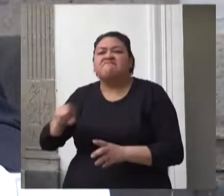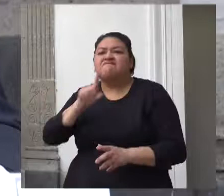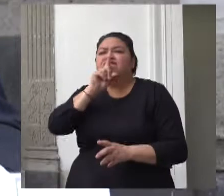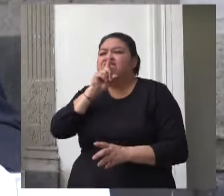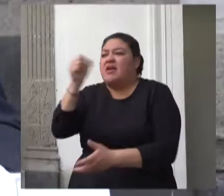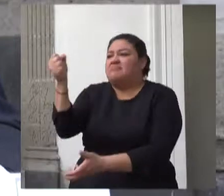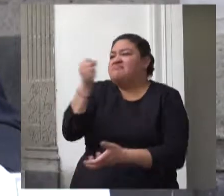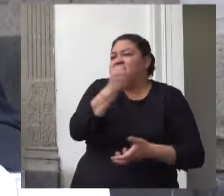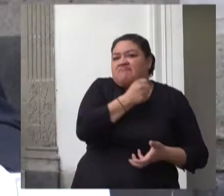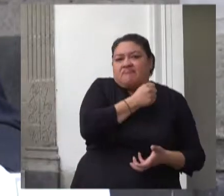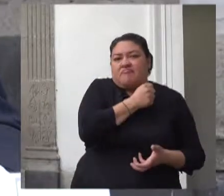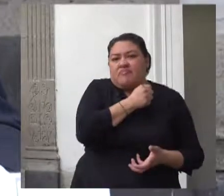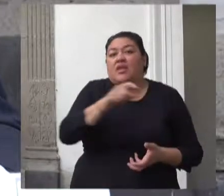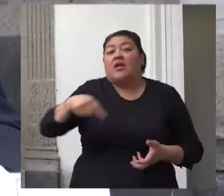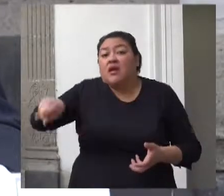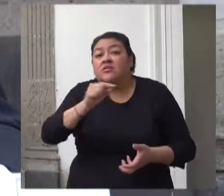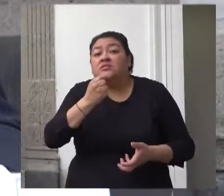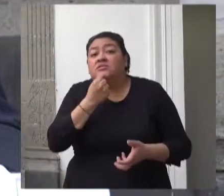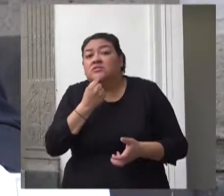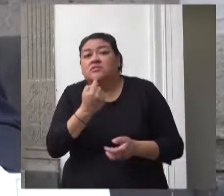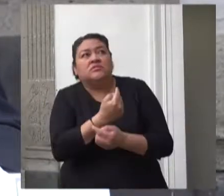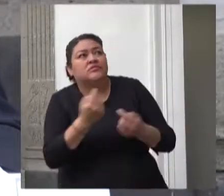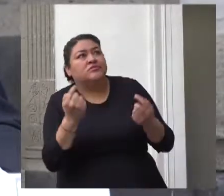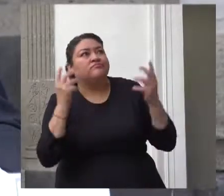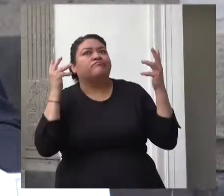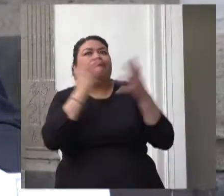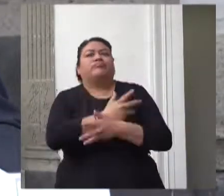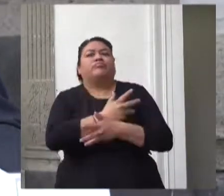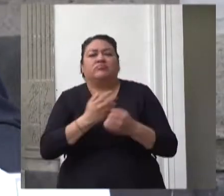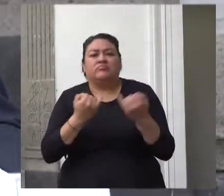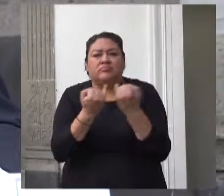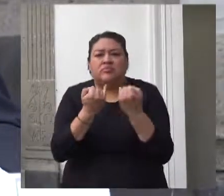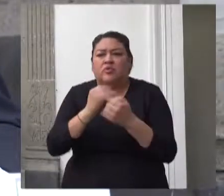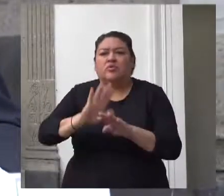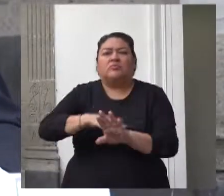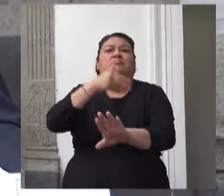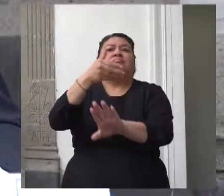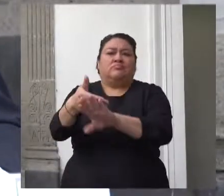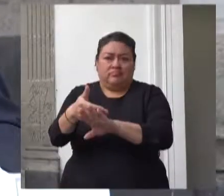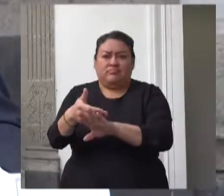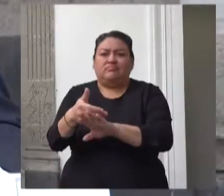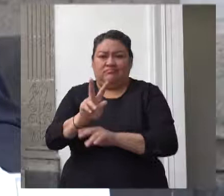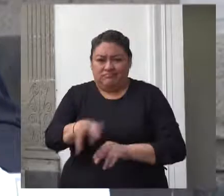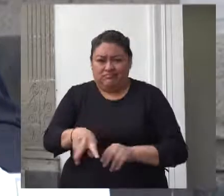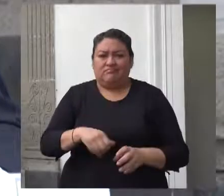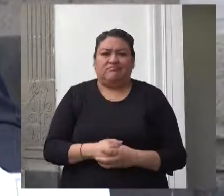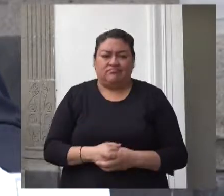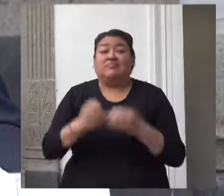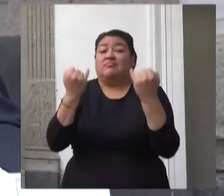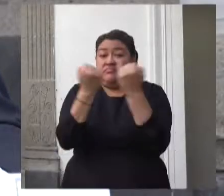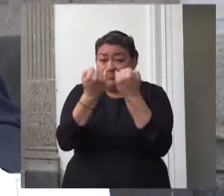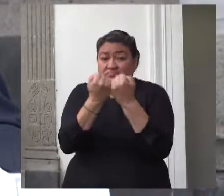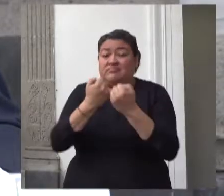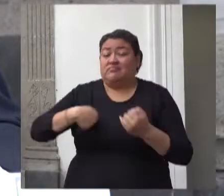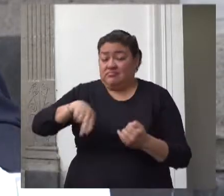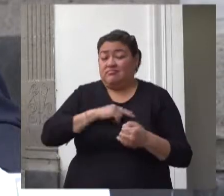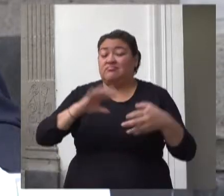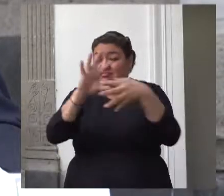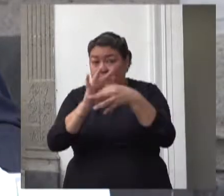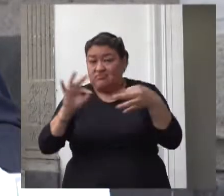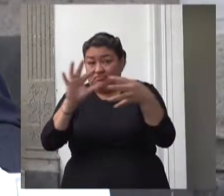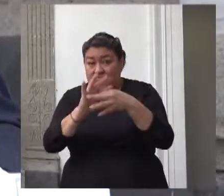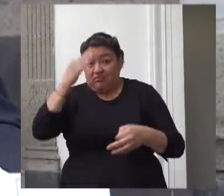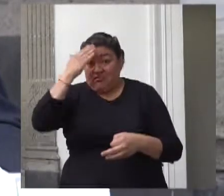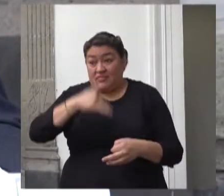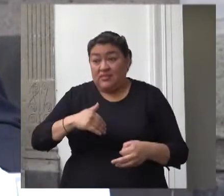las niñas y niños usuarios de esos establecimientos no se omite señalar que ante